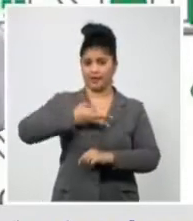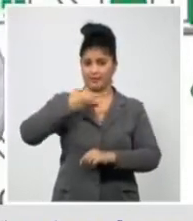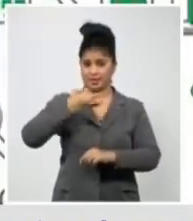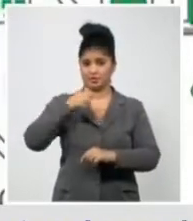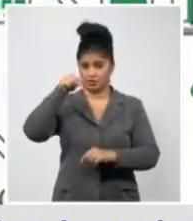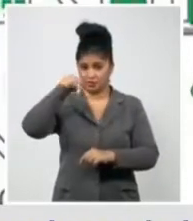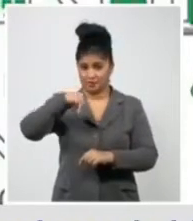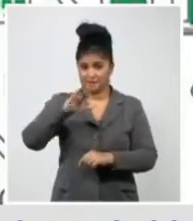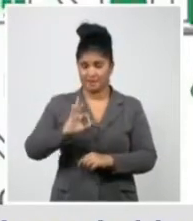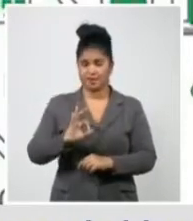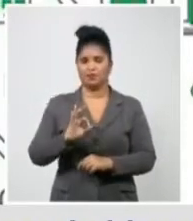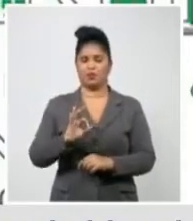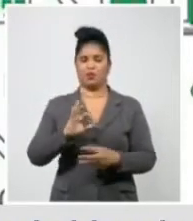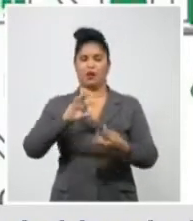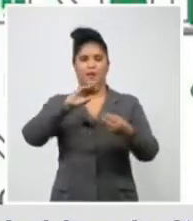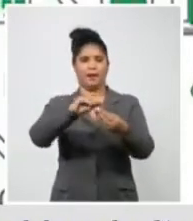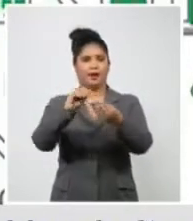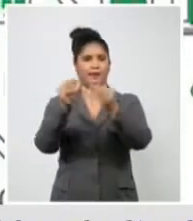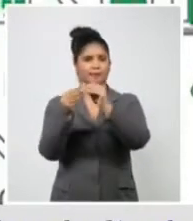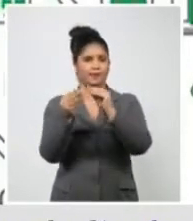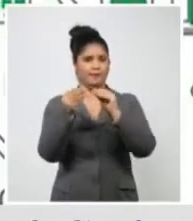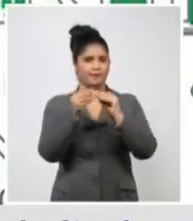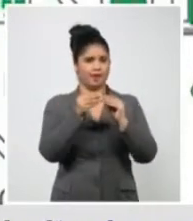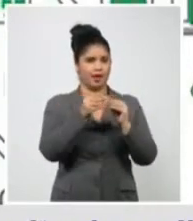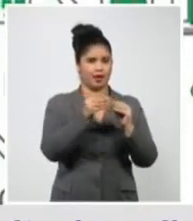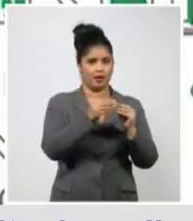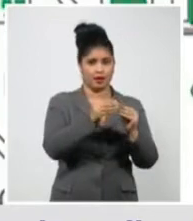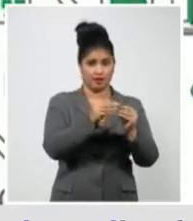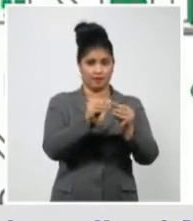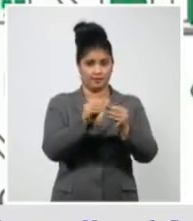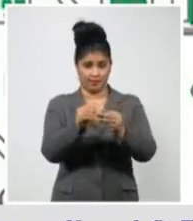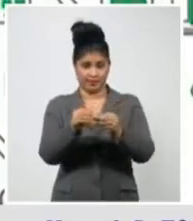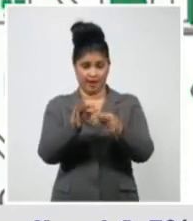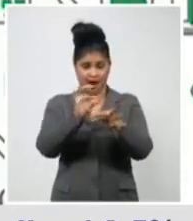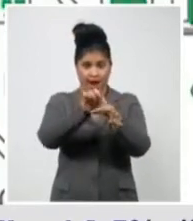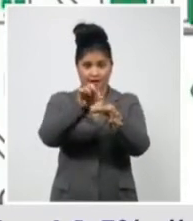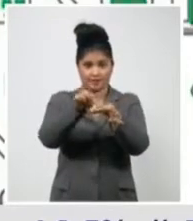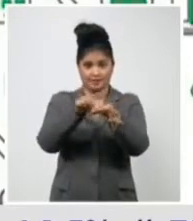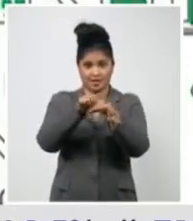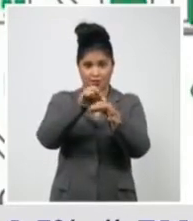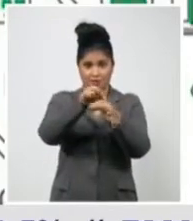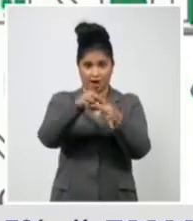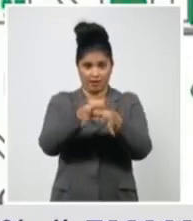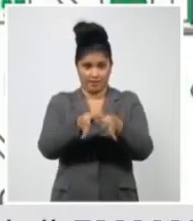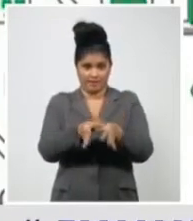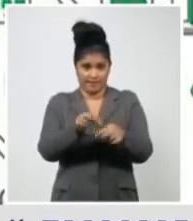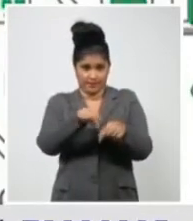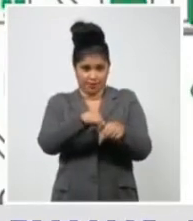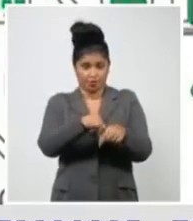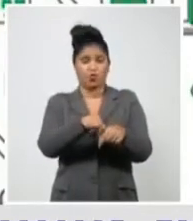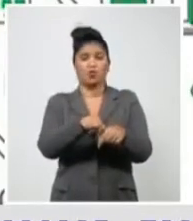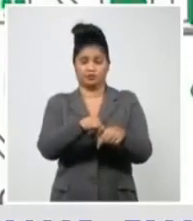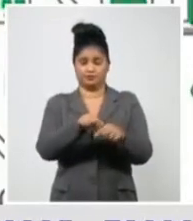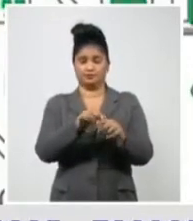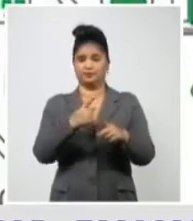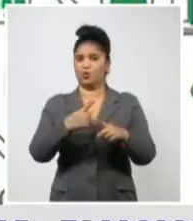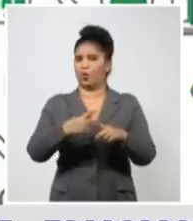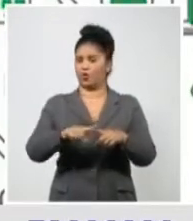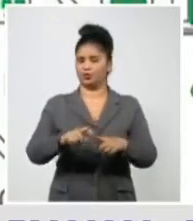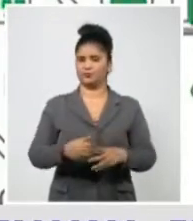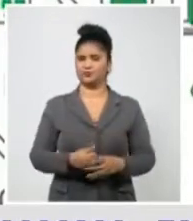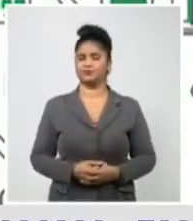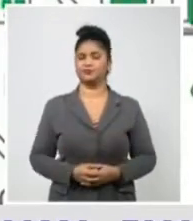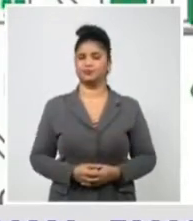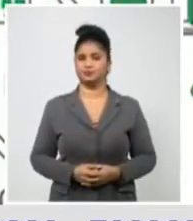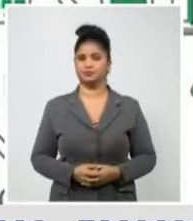mayor afinidad a la célula. Ahora, otra gran incógnita es si se asocia a severidad. Es decir, alguna de estas variantes produce